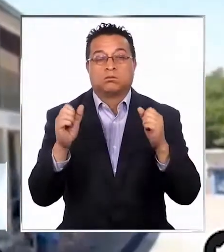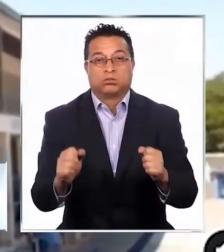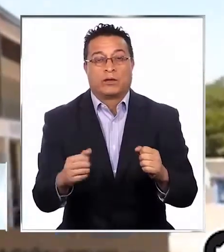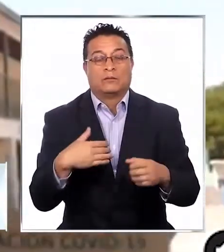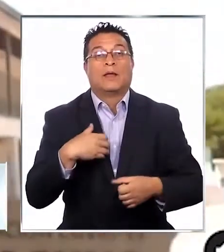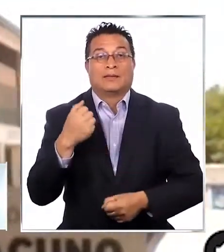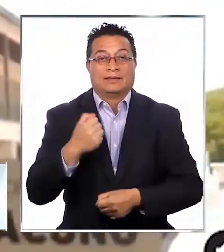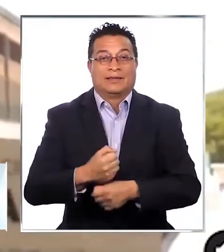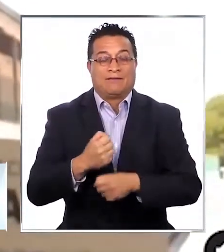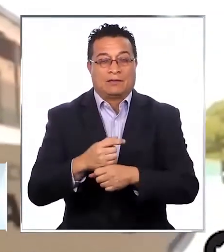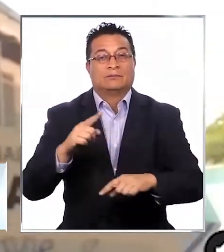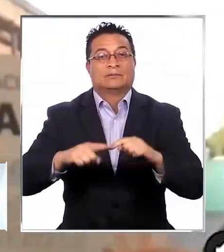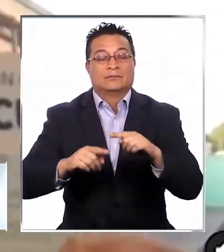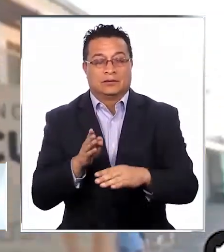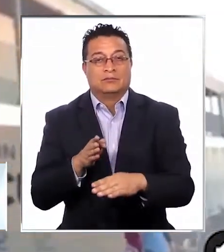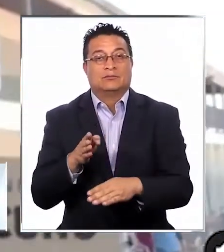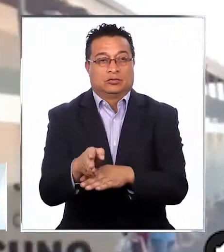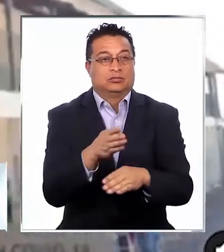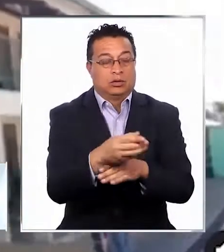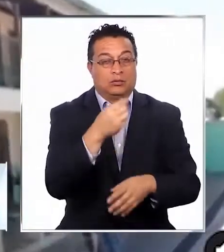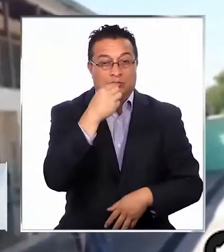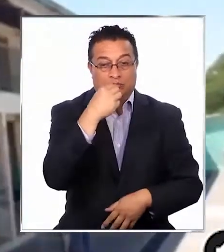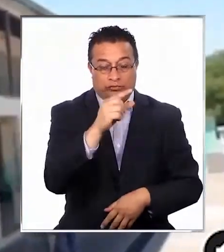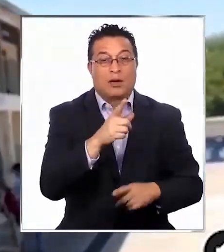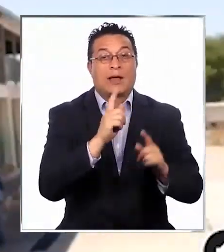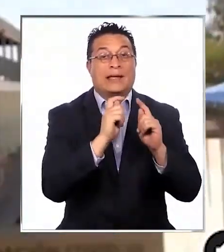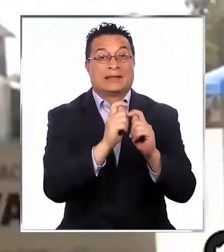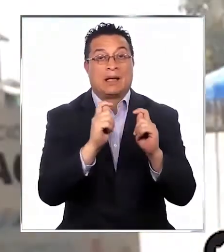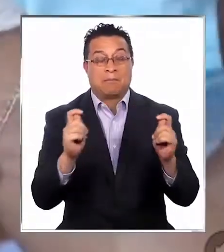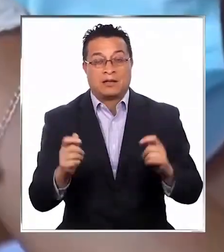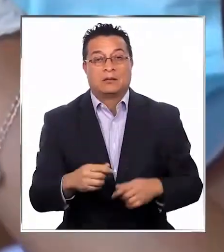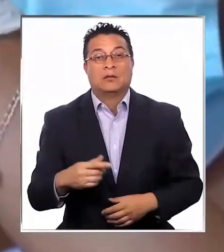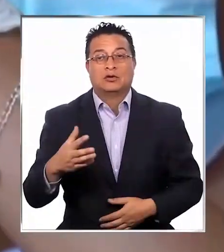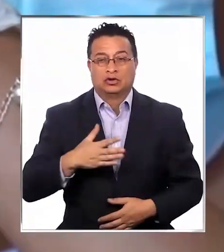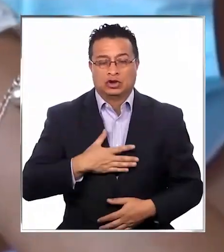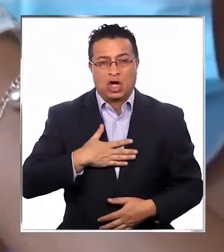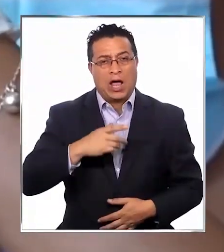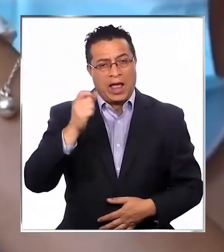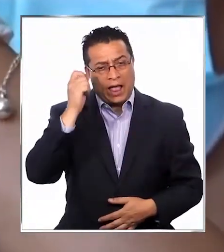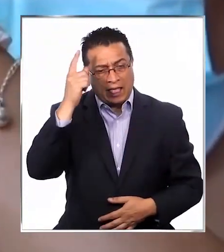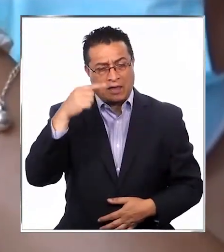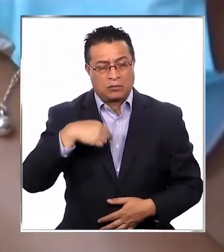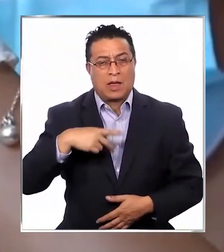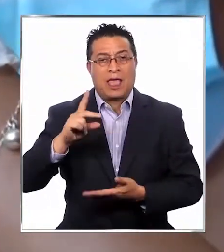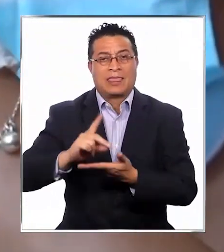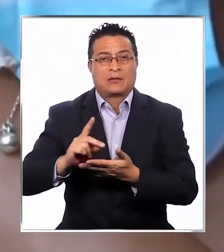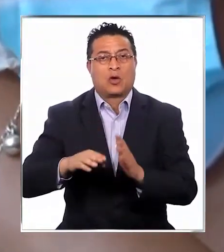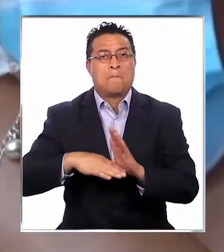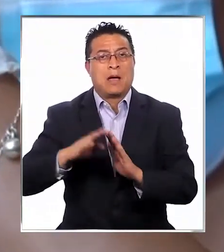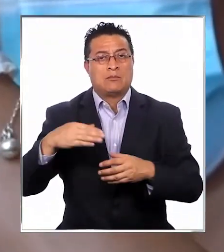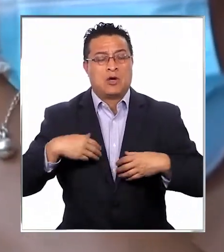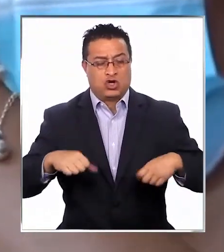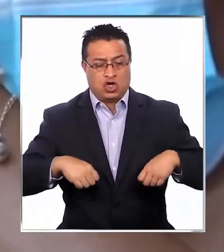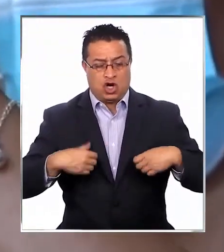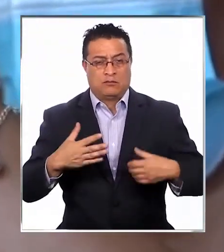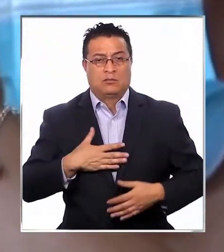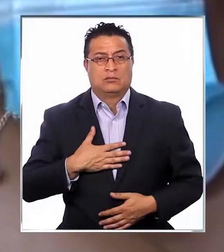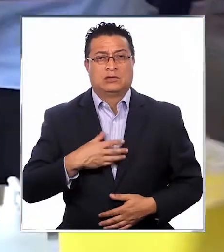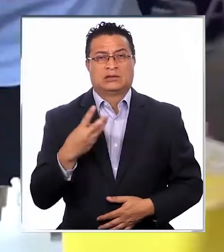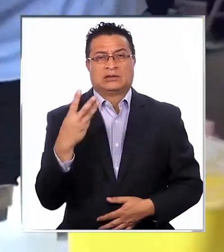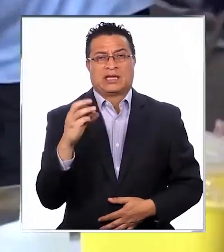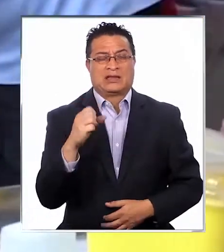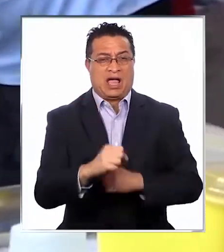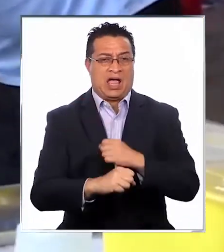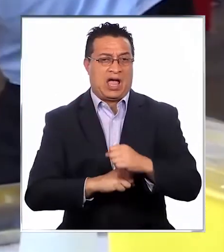contagio por nuestro trabajo territorial. Estamos a puertas de iniciar campañas. Entiendo que soy uno de los diputados más jóvenes del Congreso. Tengo